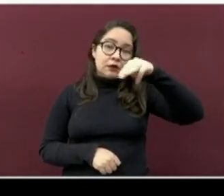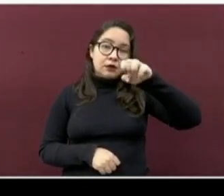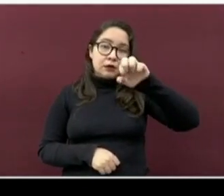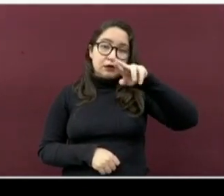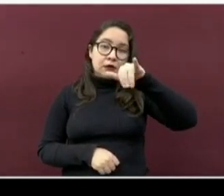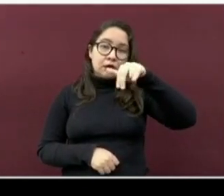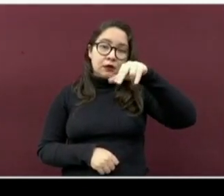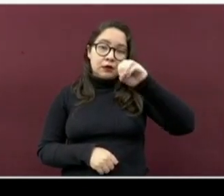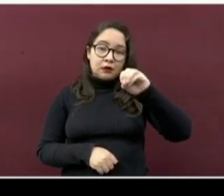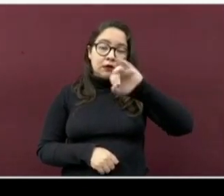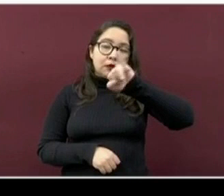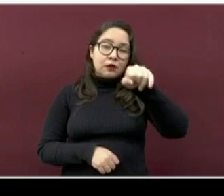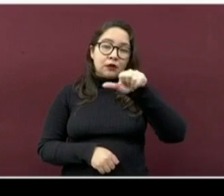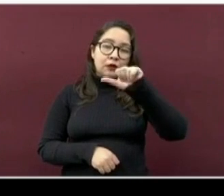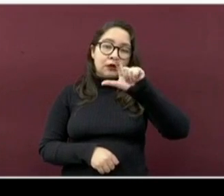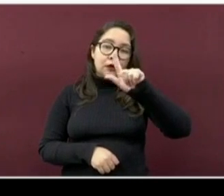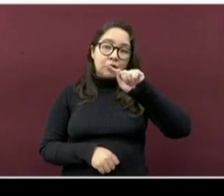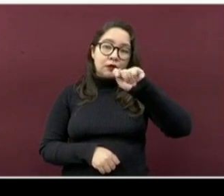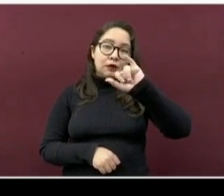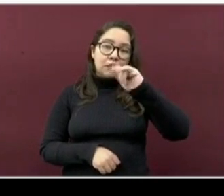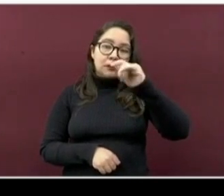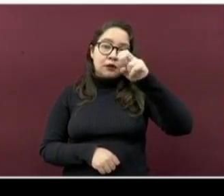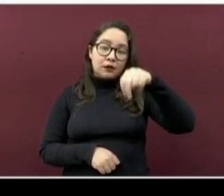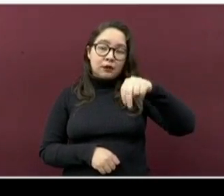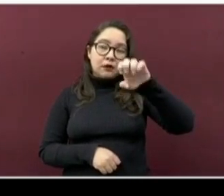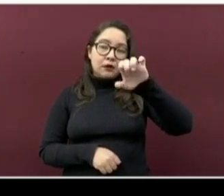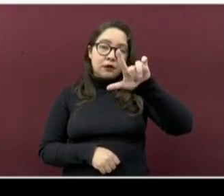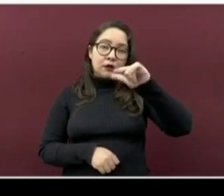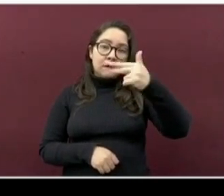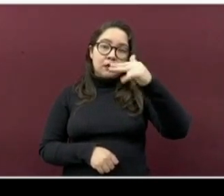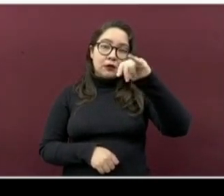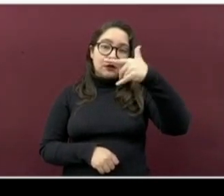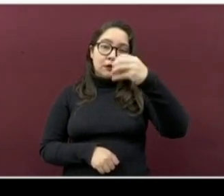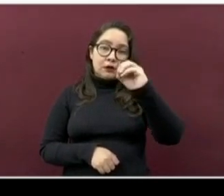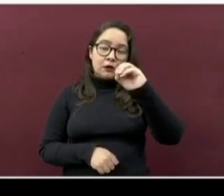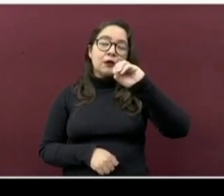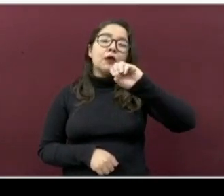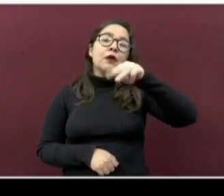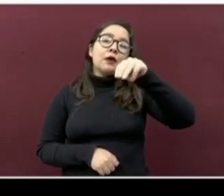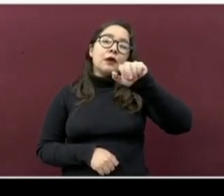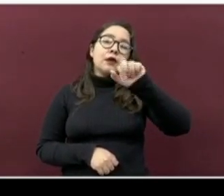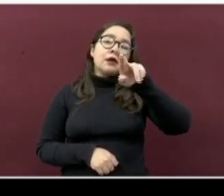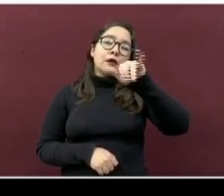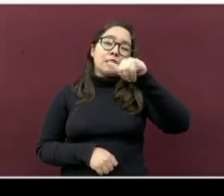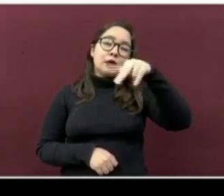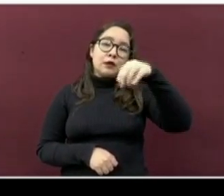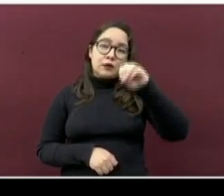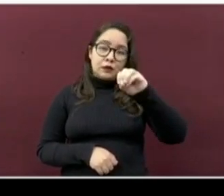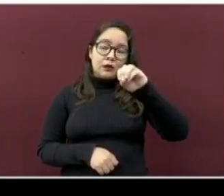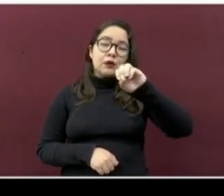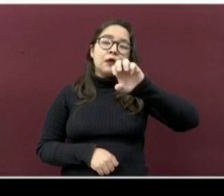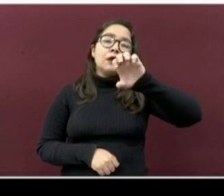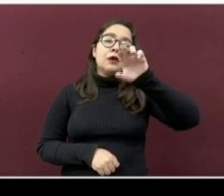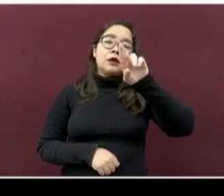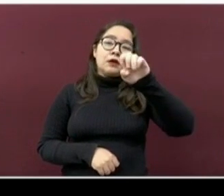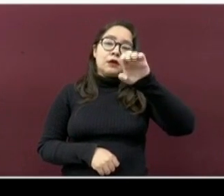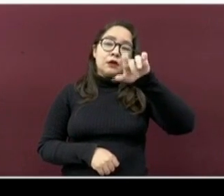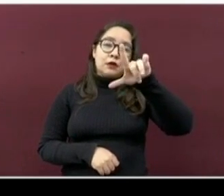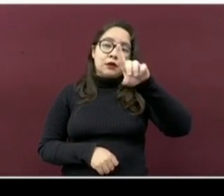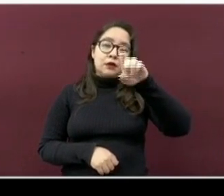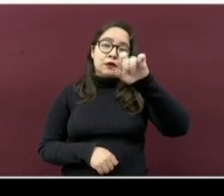Jaltipan, fíjense, ahora El Higo, Mariano Escobedo, Rafael Delgado e Izhuatlancillo